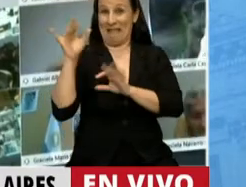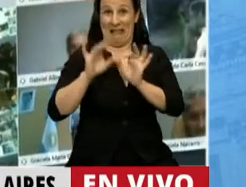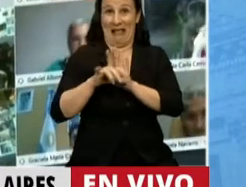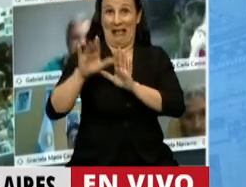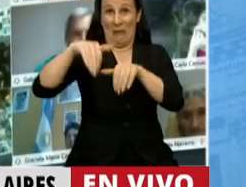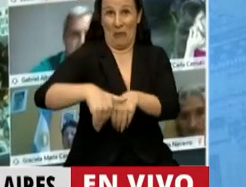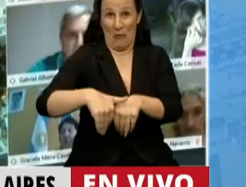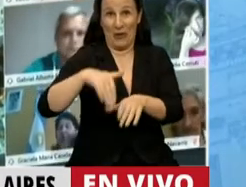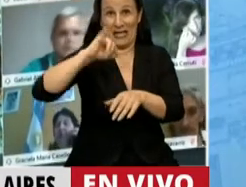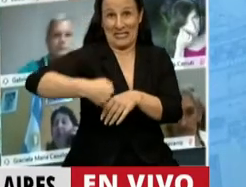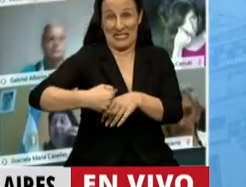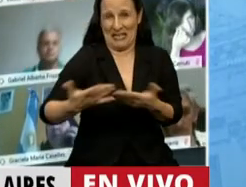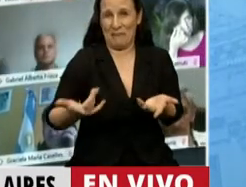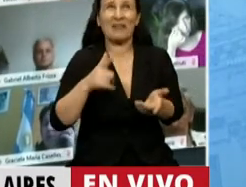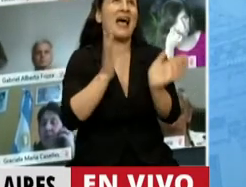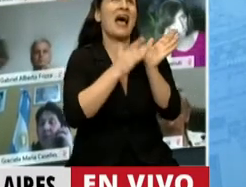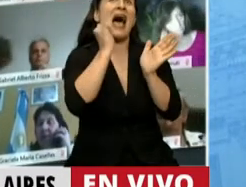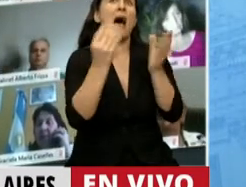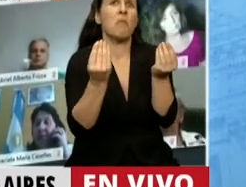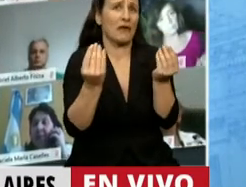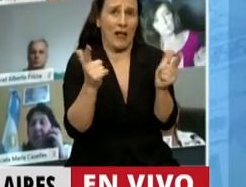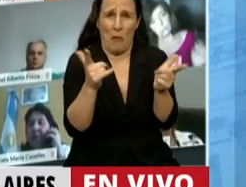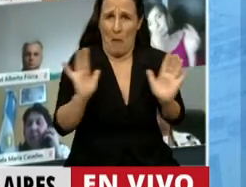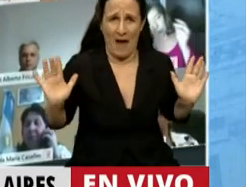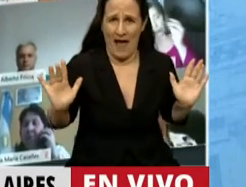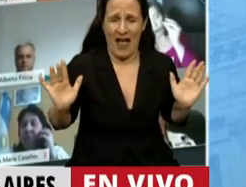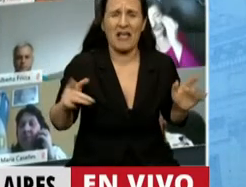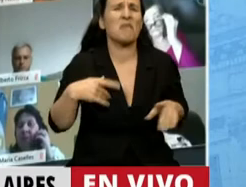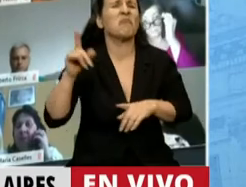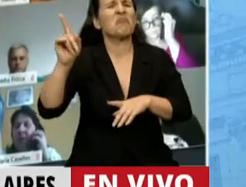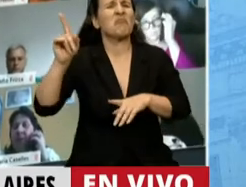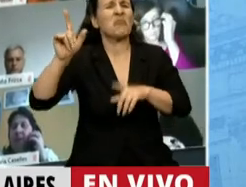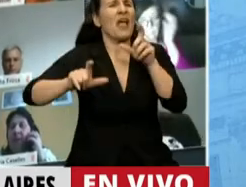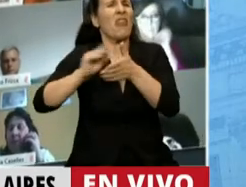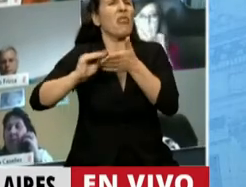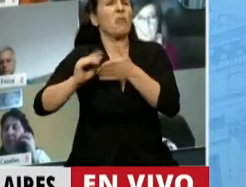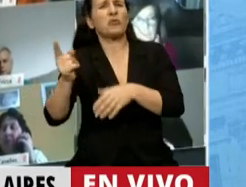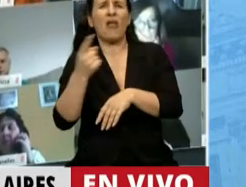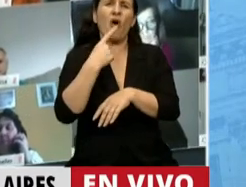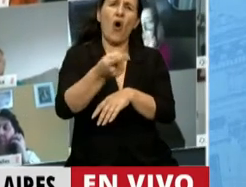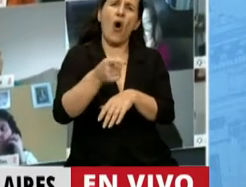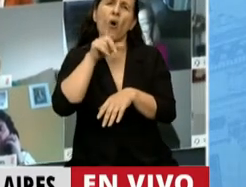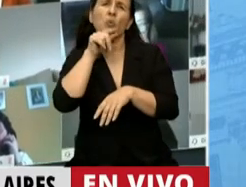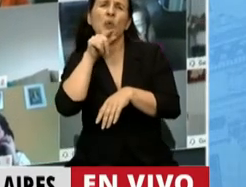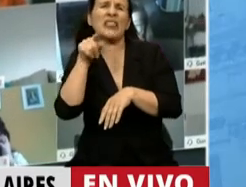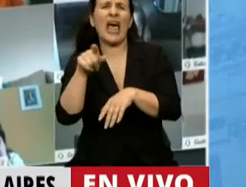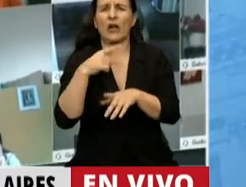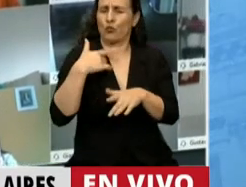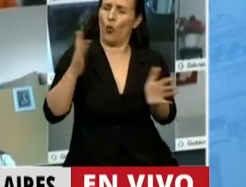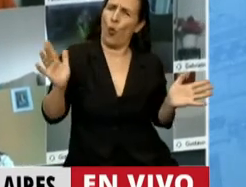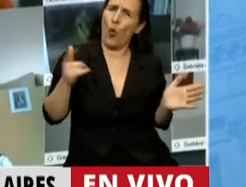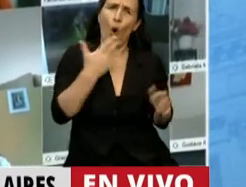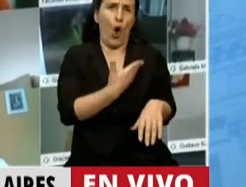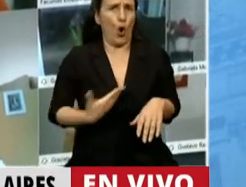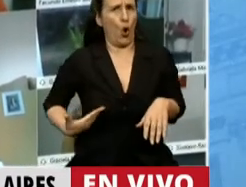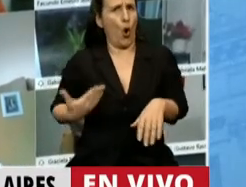no tienen justificación alguna. Escuché a algún diputado haciendo tuit y declaración diciendo no, porque el